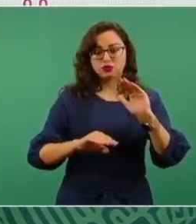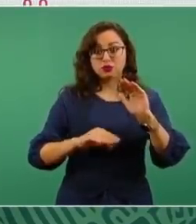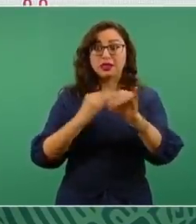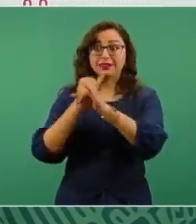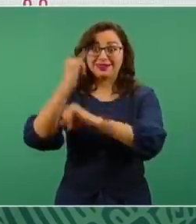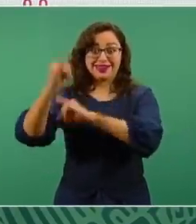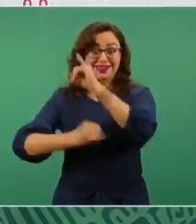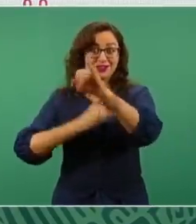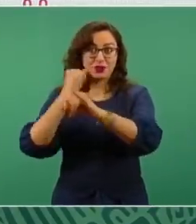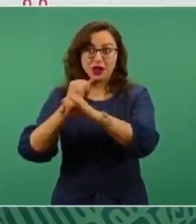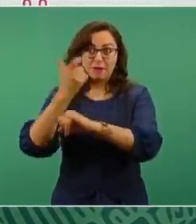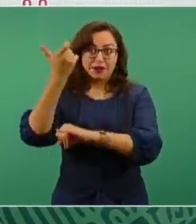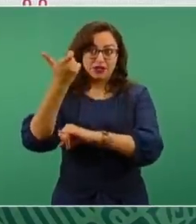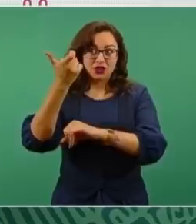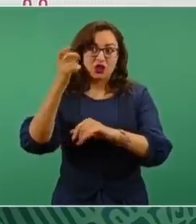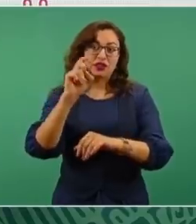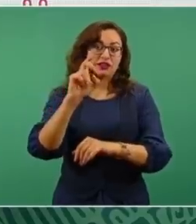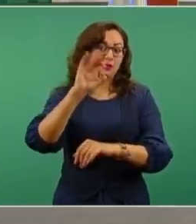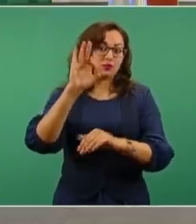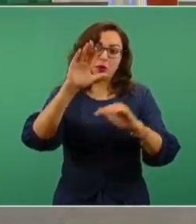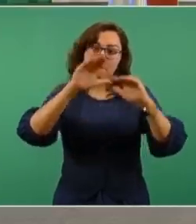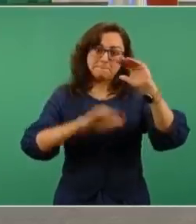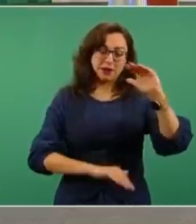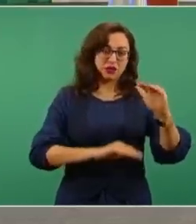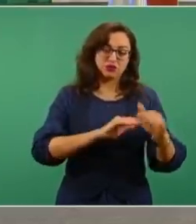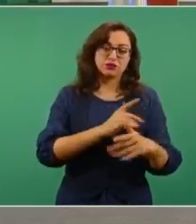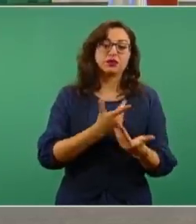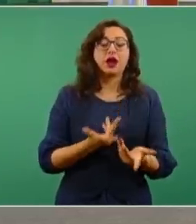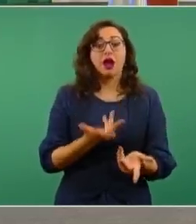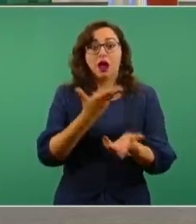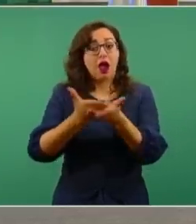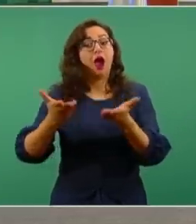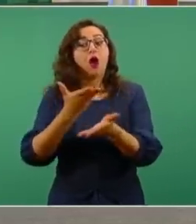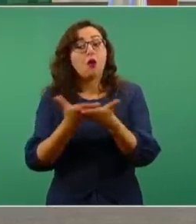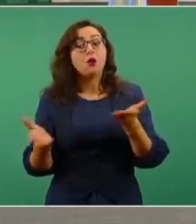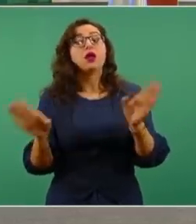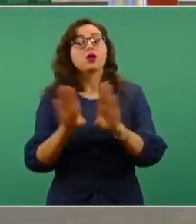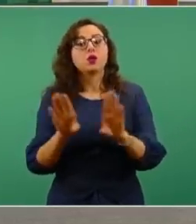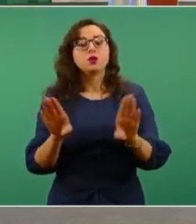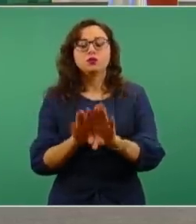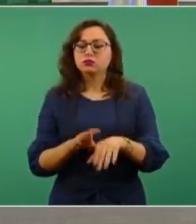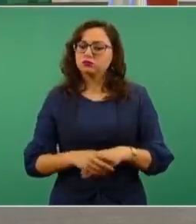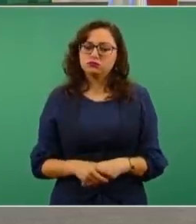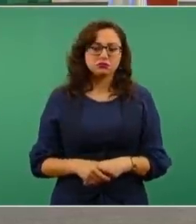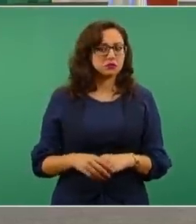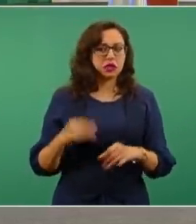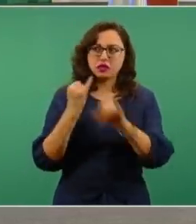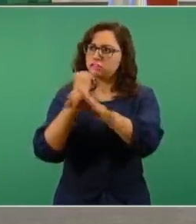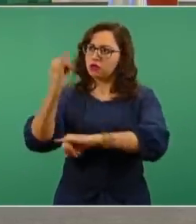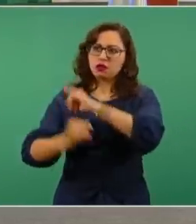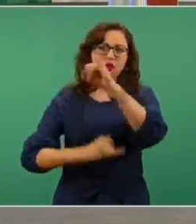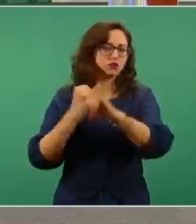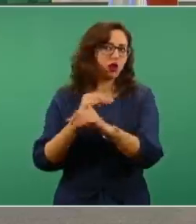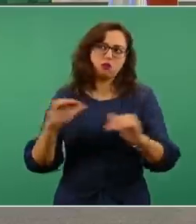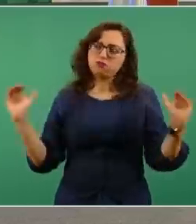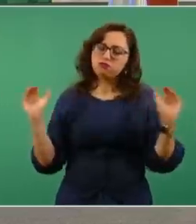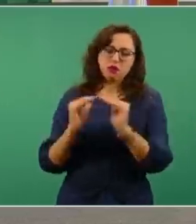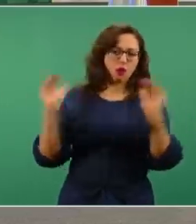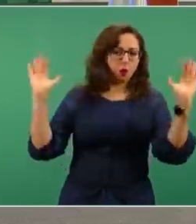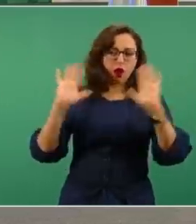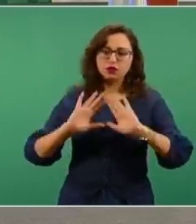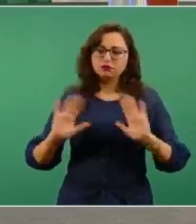internacional. ¿Cómo queda hoy? Hoy el gas etano es el 100 por ciento del precio de referencia internacional.